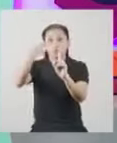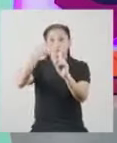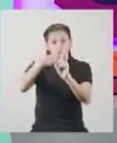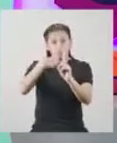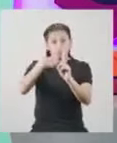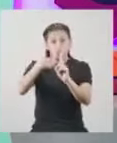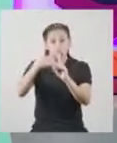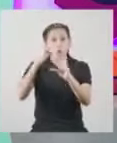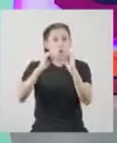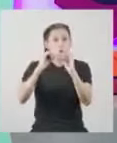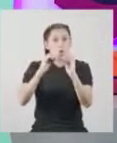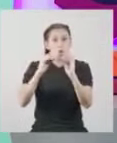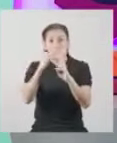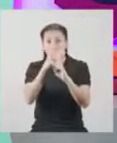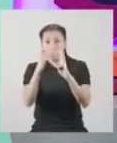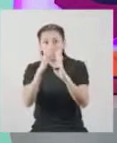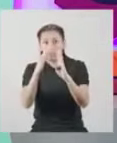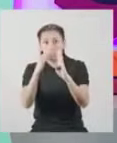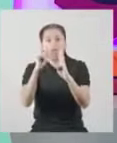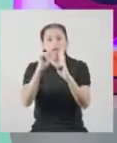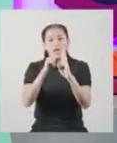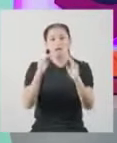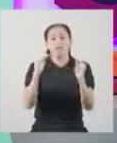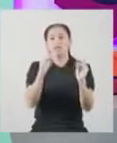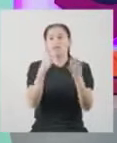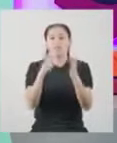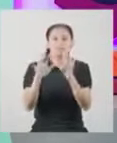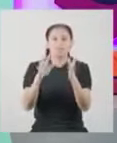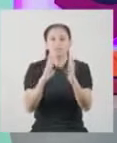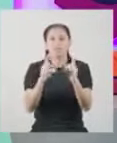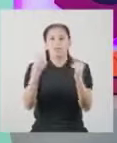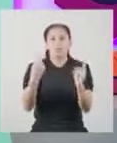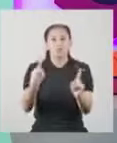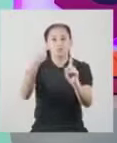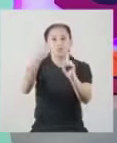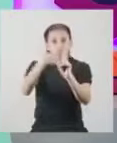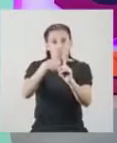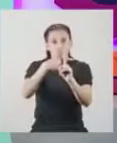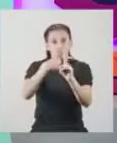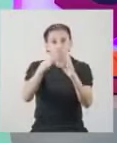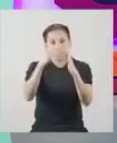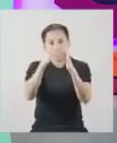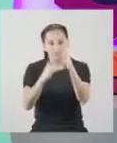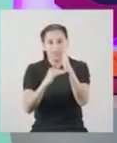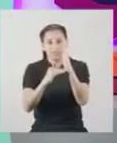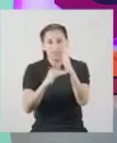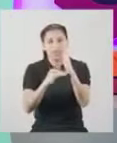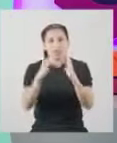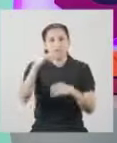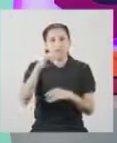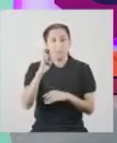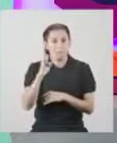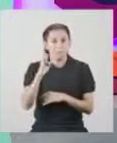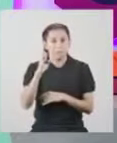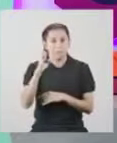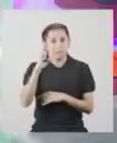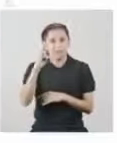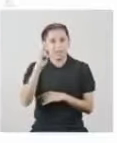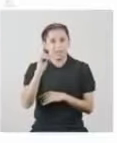por encima de la media o promedio es igual a la suma de las desviaciones por debajo de la media.